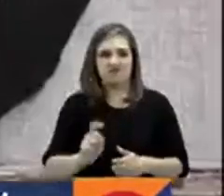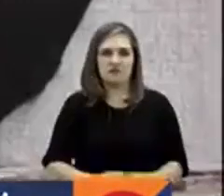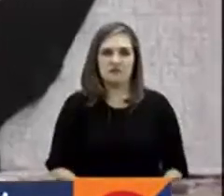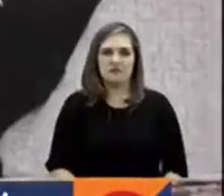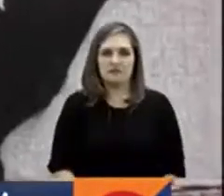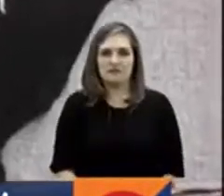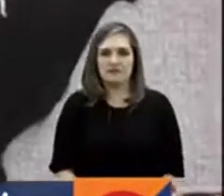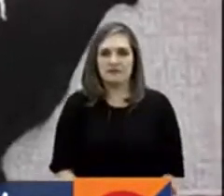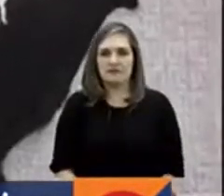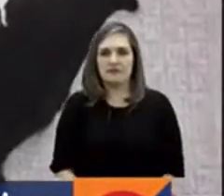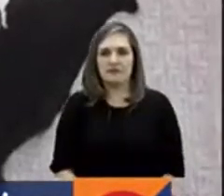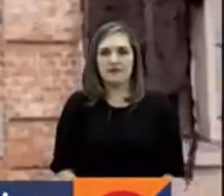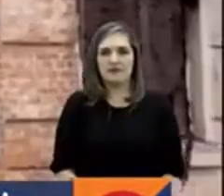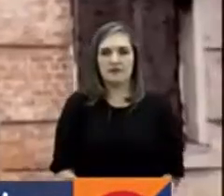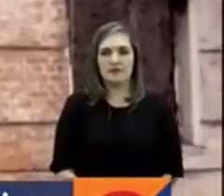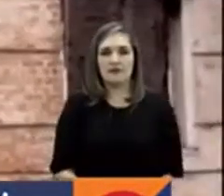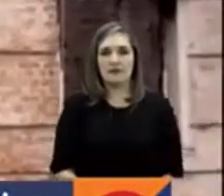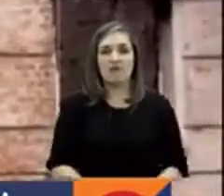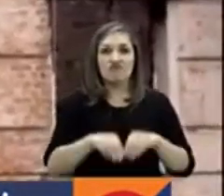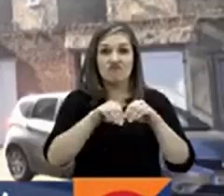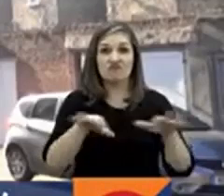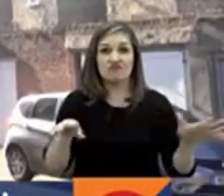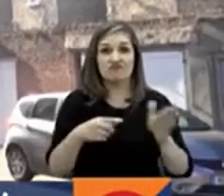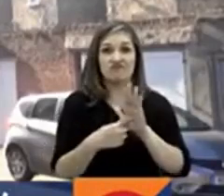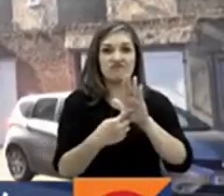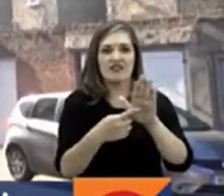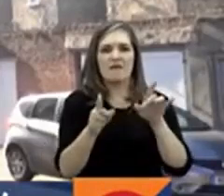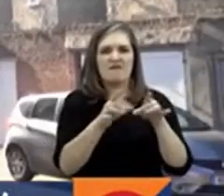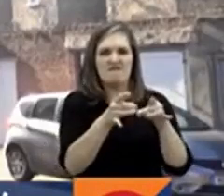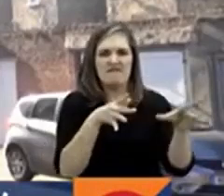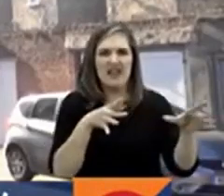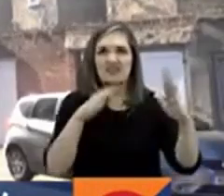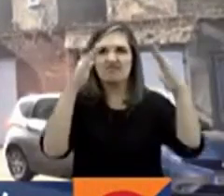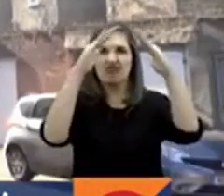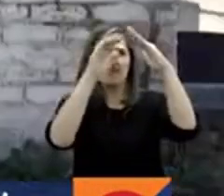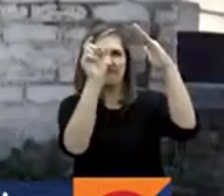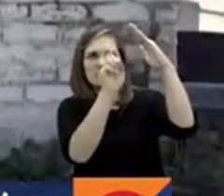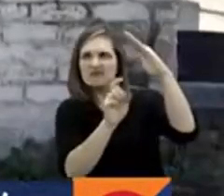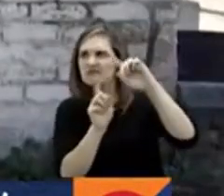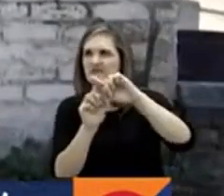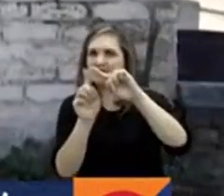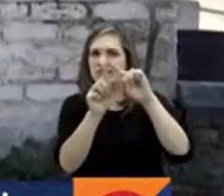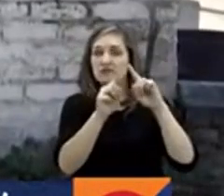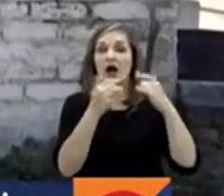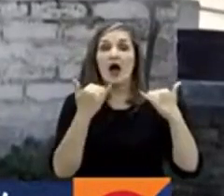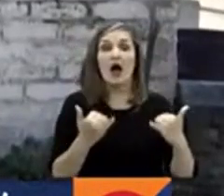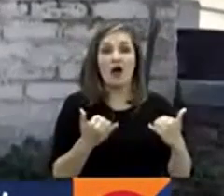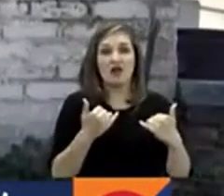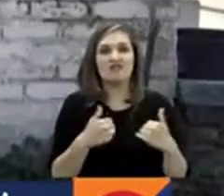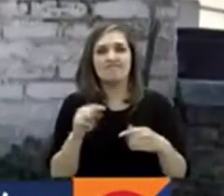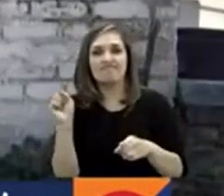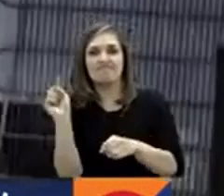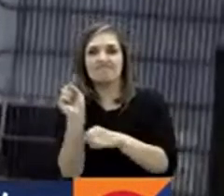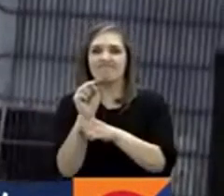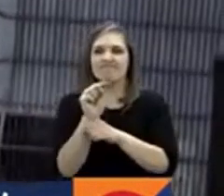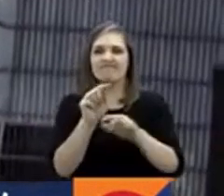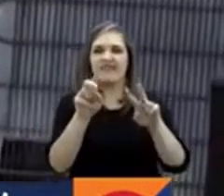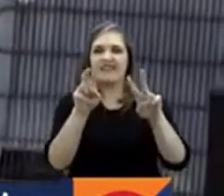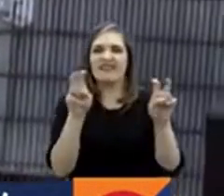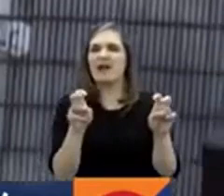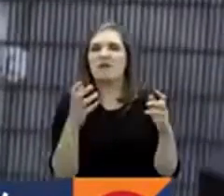Su fuerte son los mensajes y fechas simbólicas. Por eso el artista confirmó en redes sociales su más reciente trabajo,